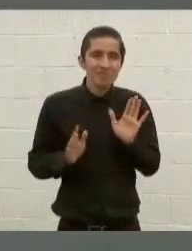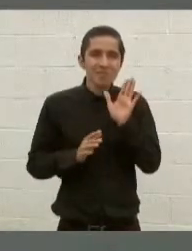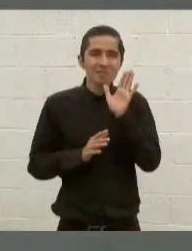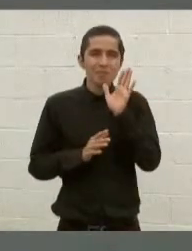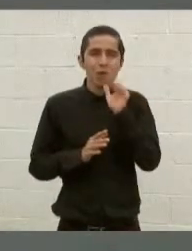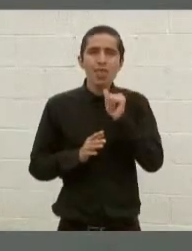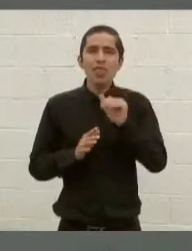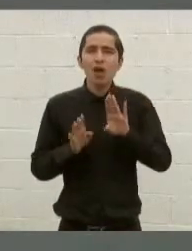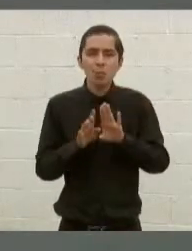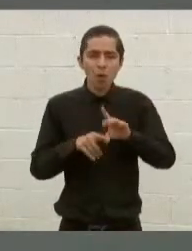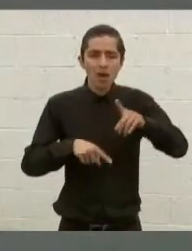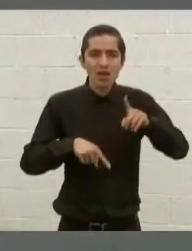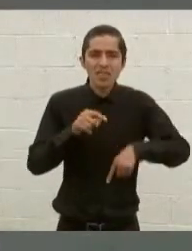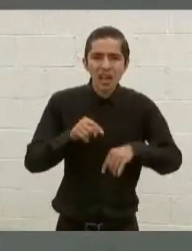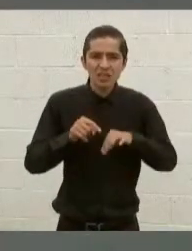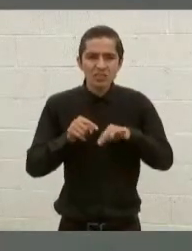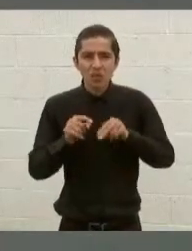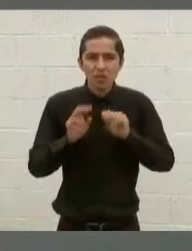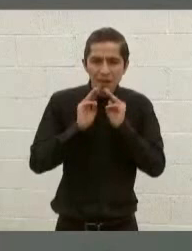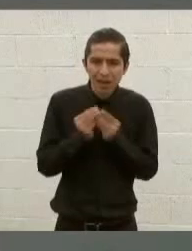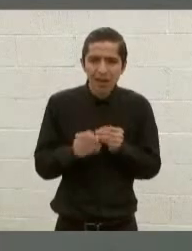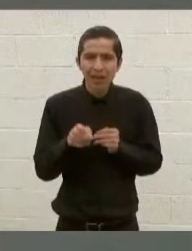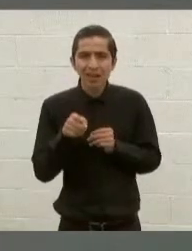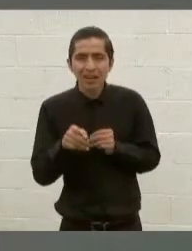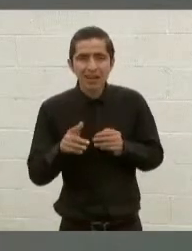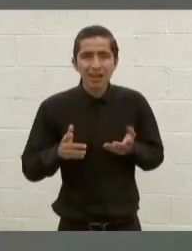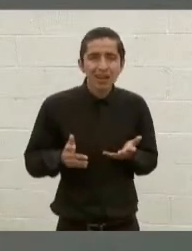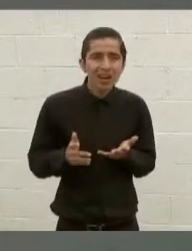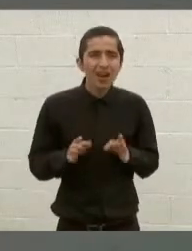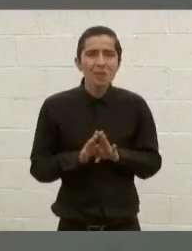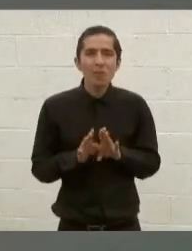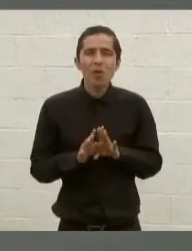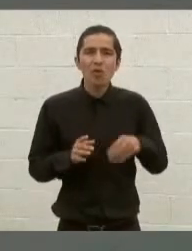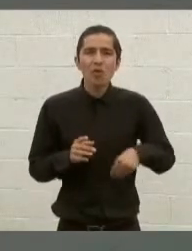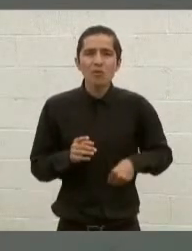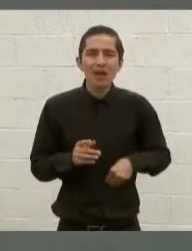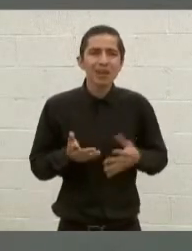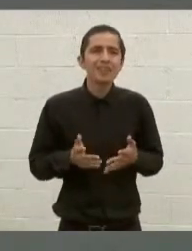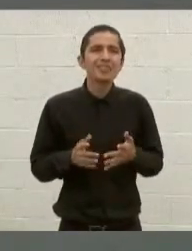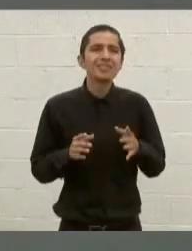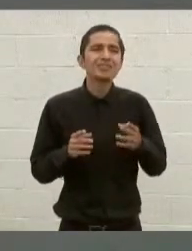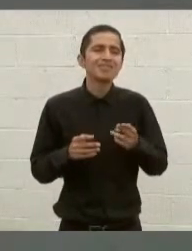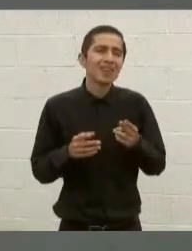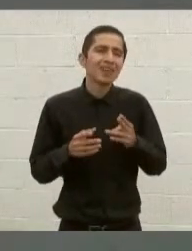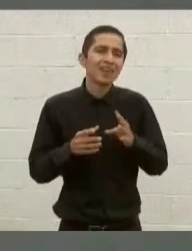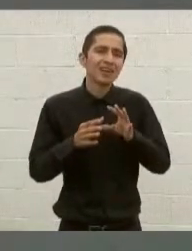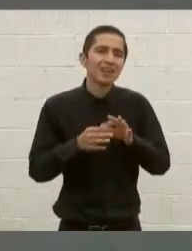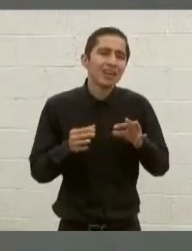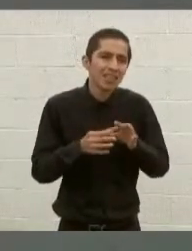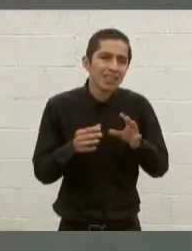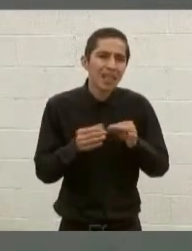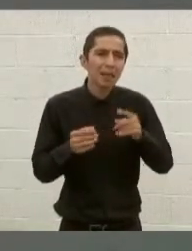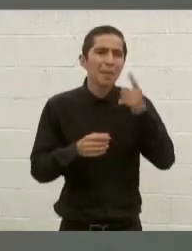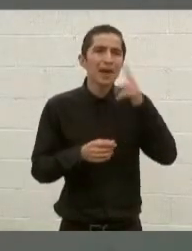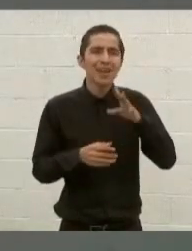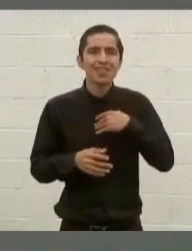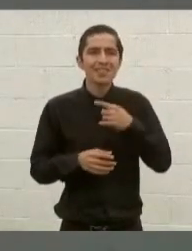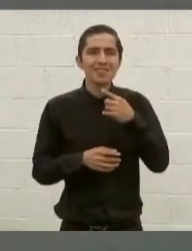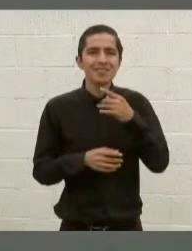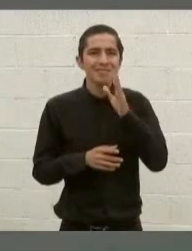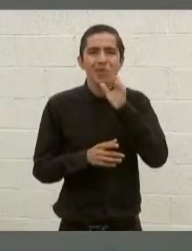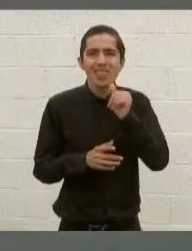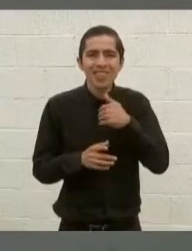absolutamente ninguna de ellas. No quisiera hacer algún recuento para no comprometer la